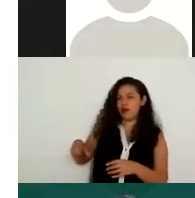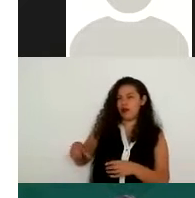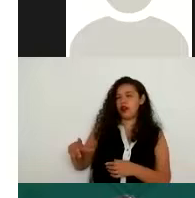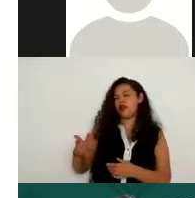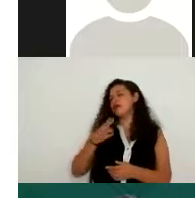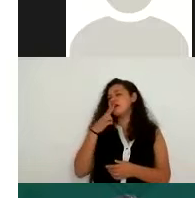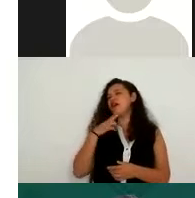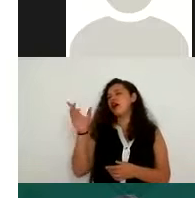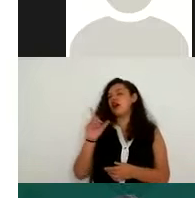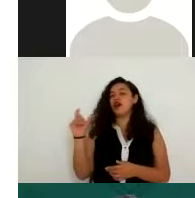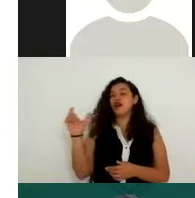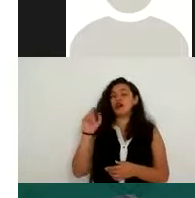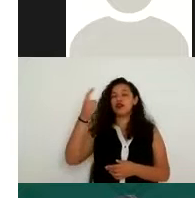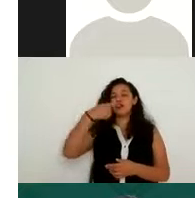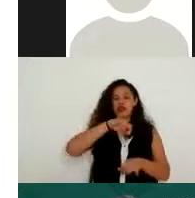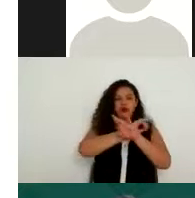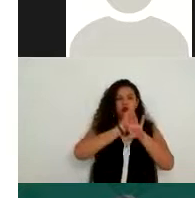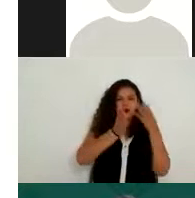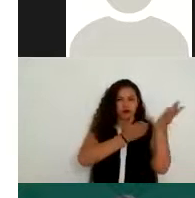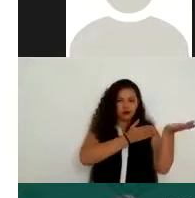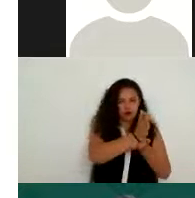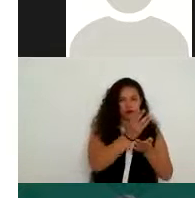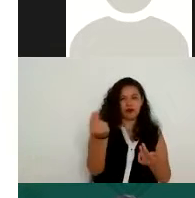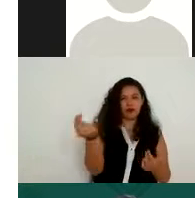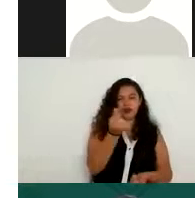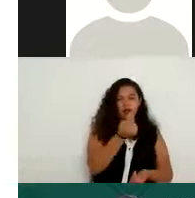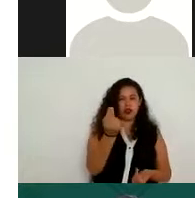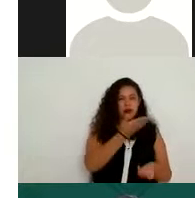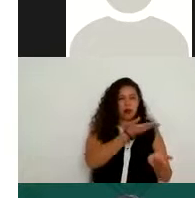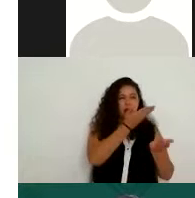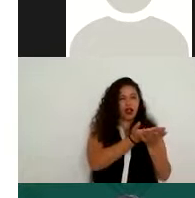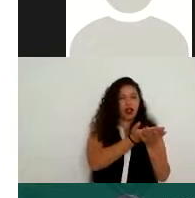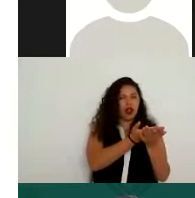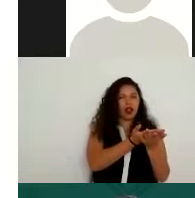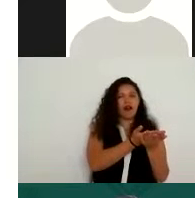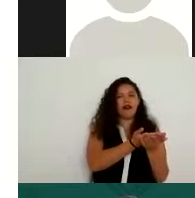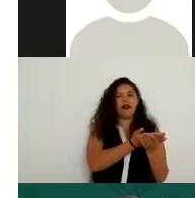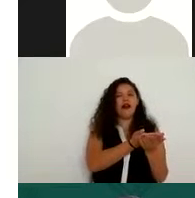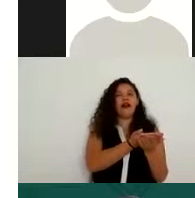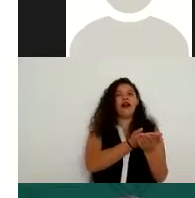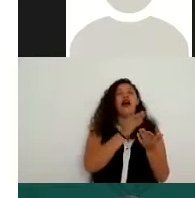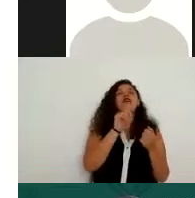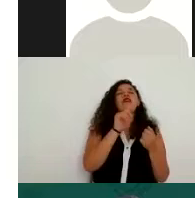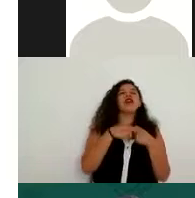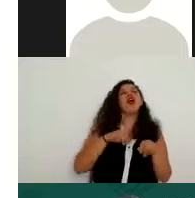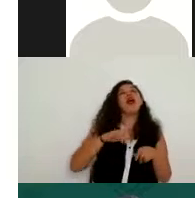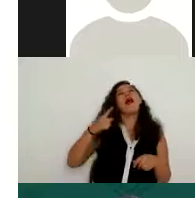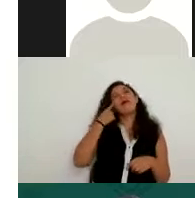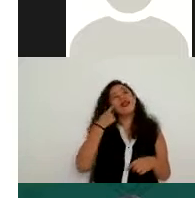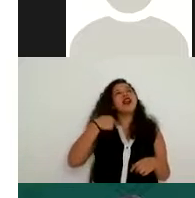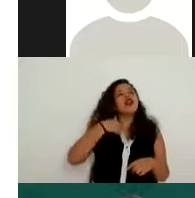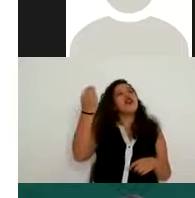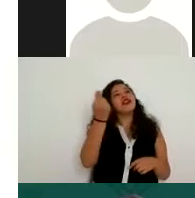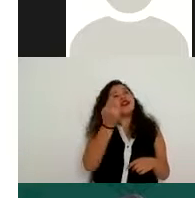una solicitud de acceso a la información, no tienen la necesidad de acreditar el interés a sus datos personales o a la